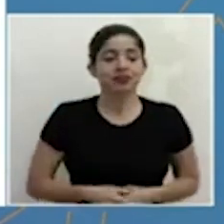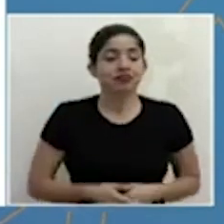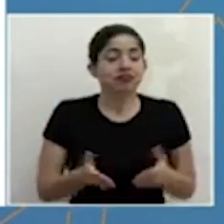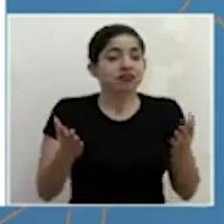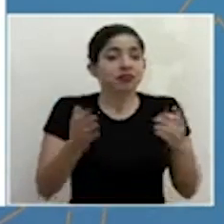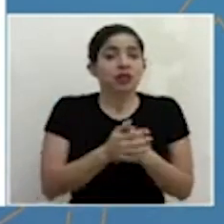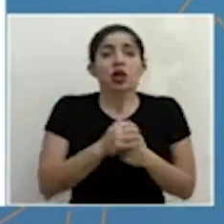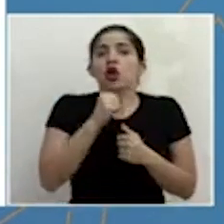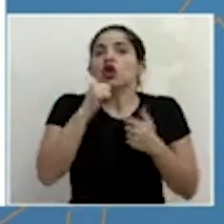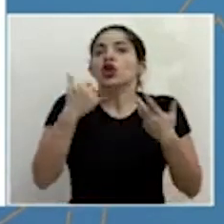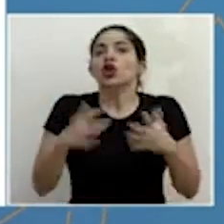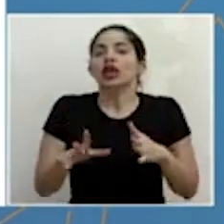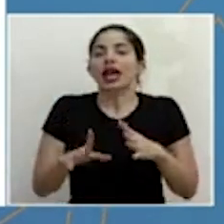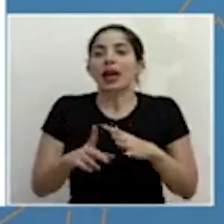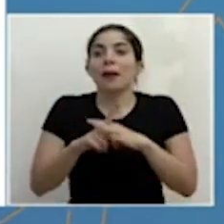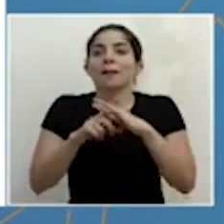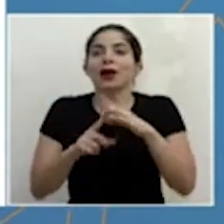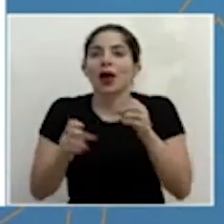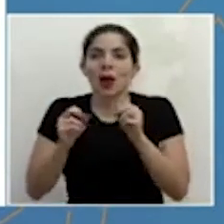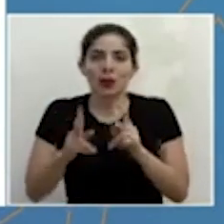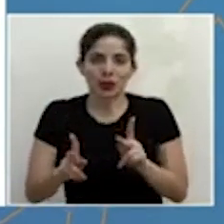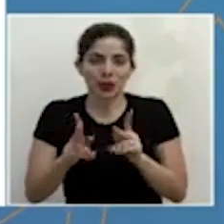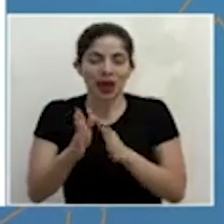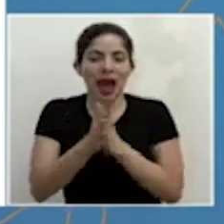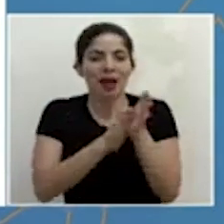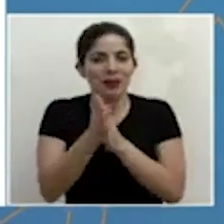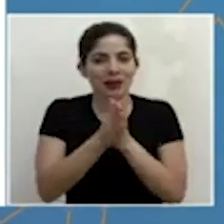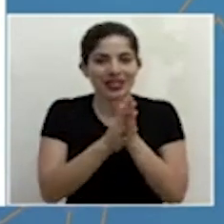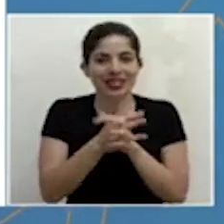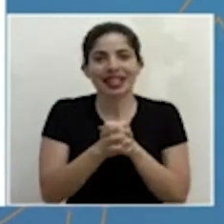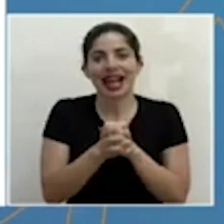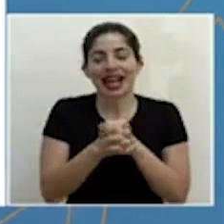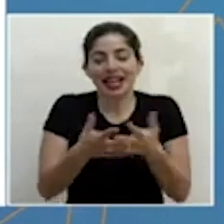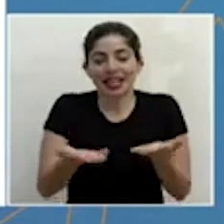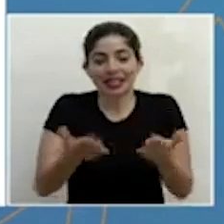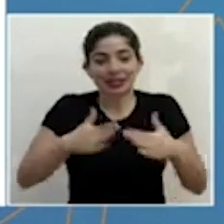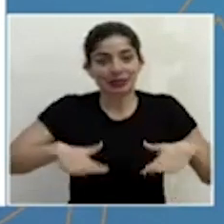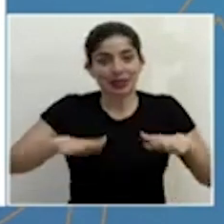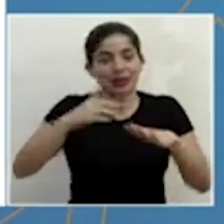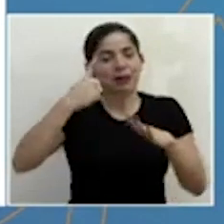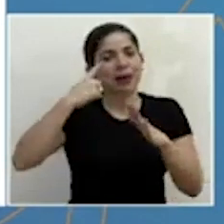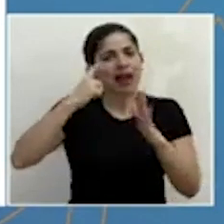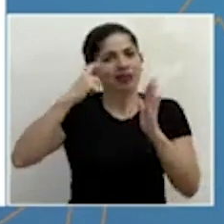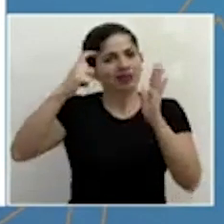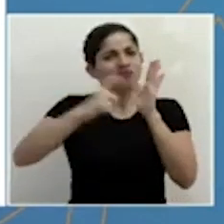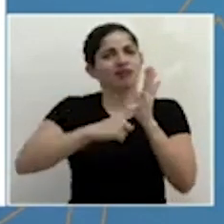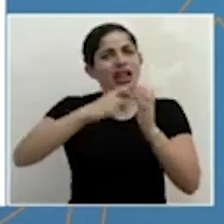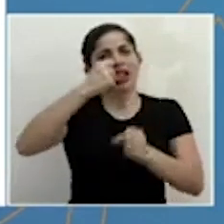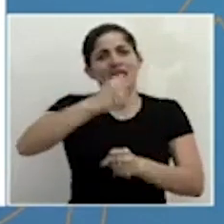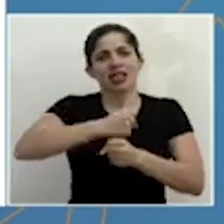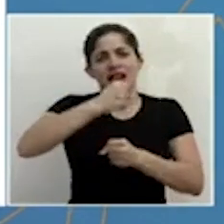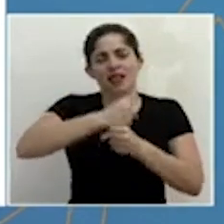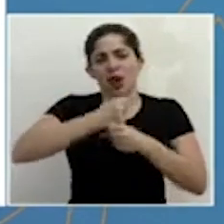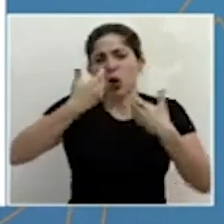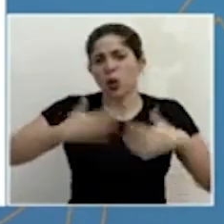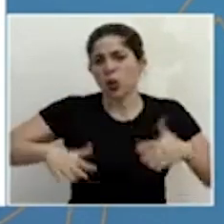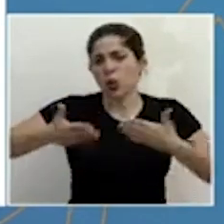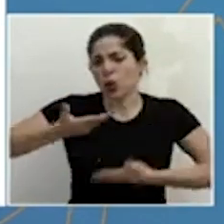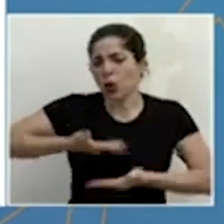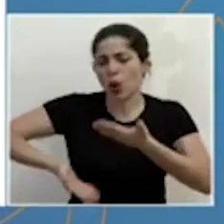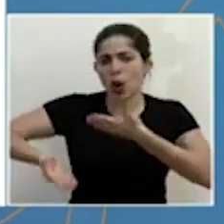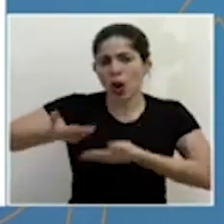dejar la oportunidad y aprovechar este espacio para resaltar el trabajo colaborativo